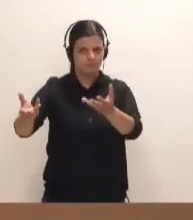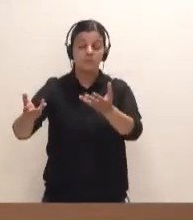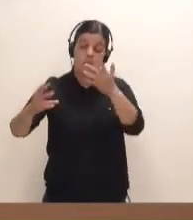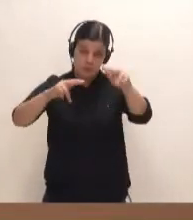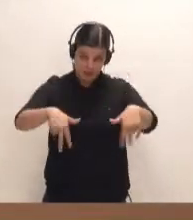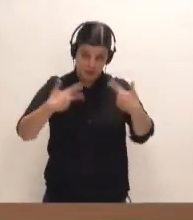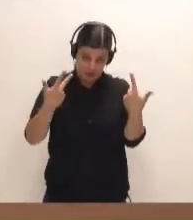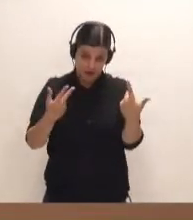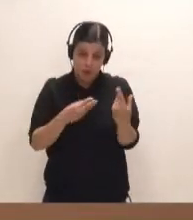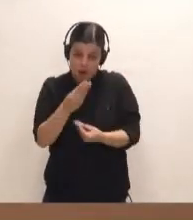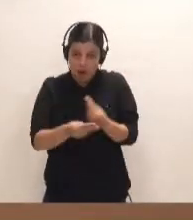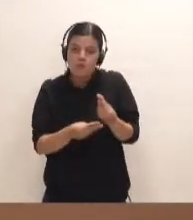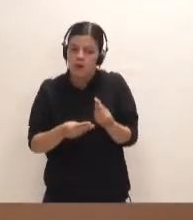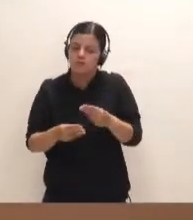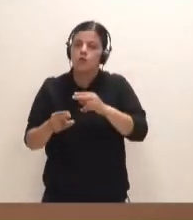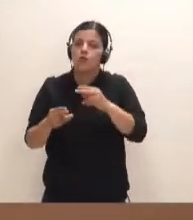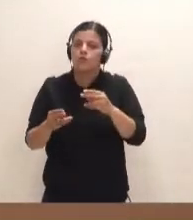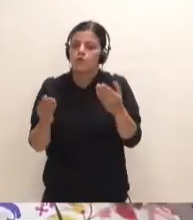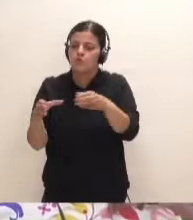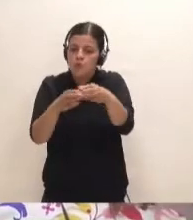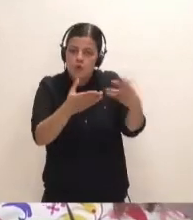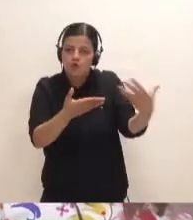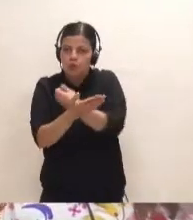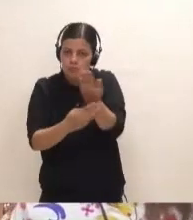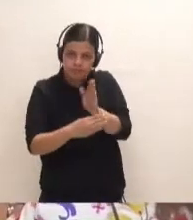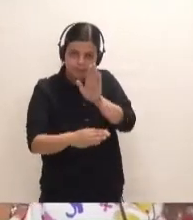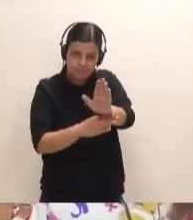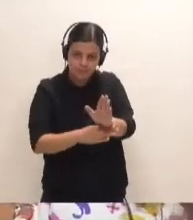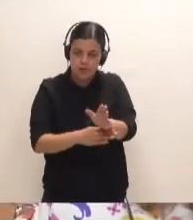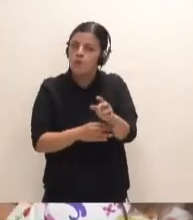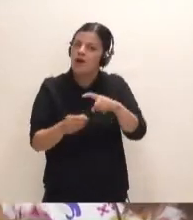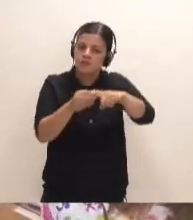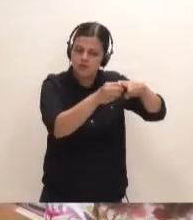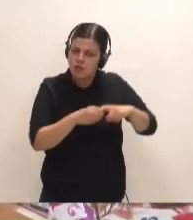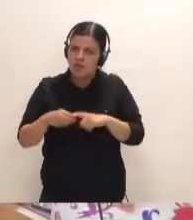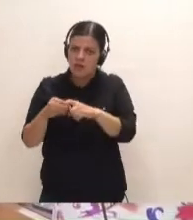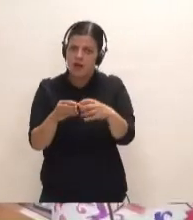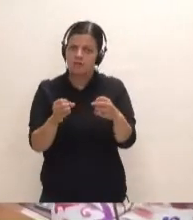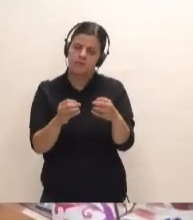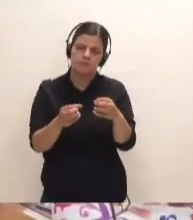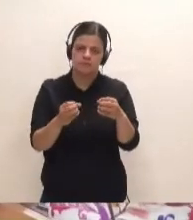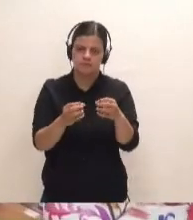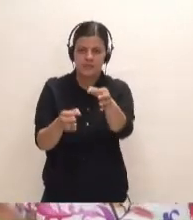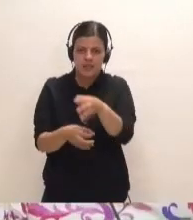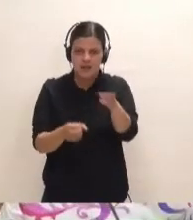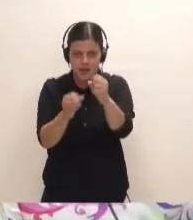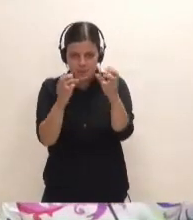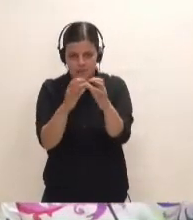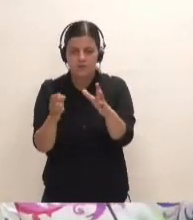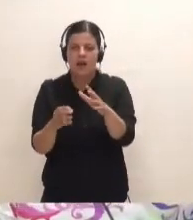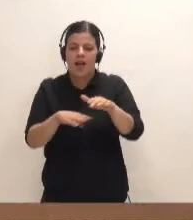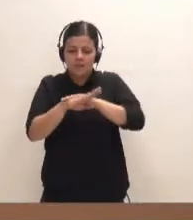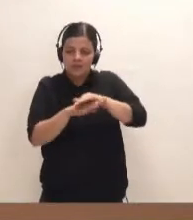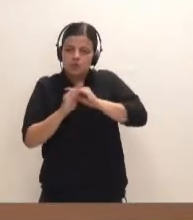permitirán que lo haga en nombre de todos los grupos, pues nuestra mayor solidaridad con la isla de La Palma, con todas sus